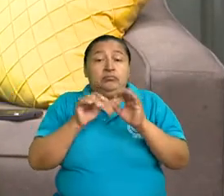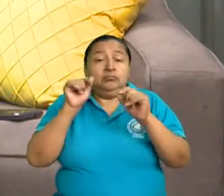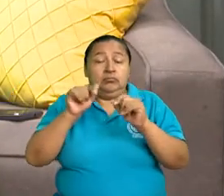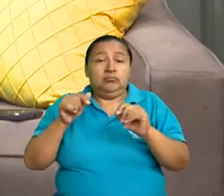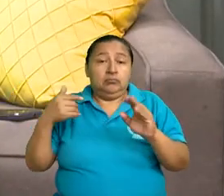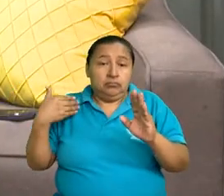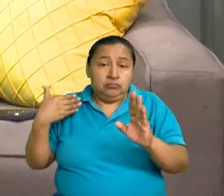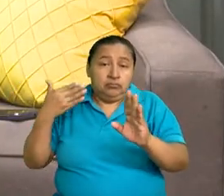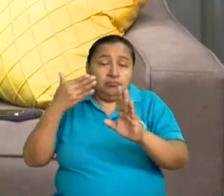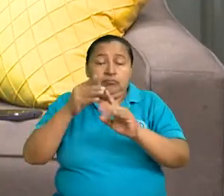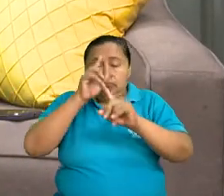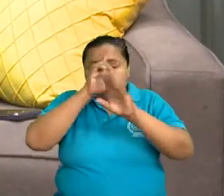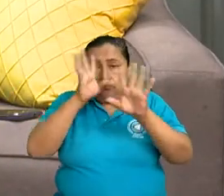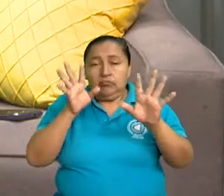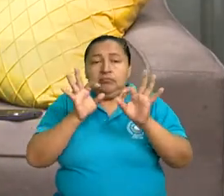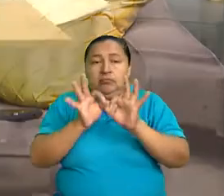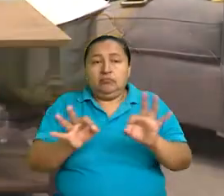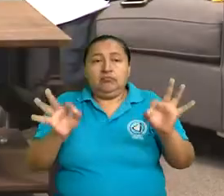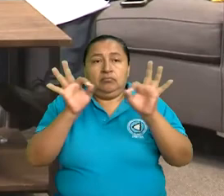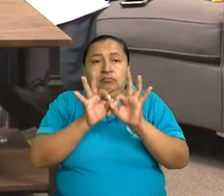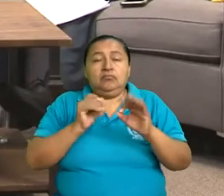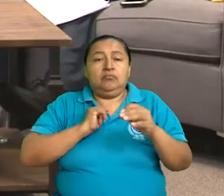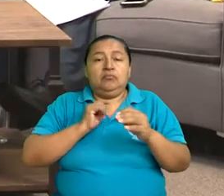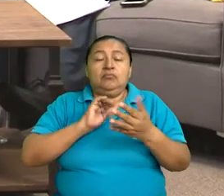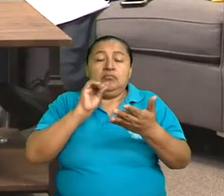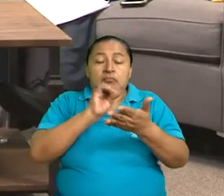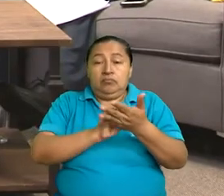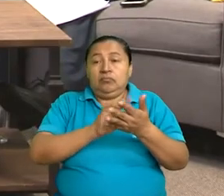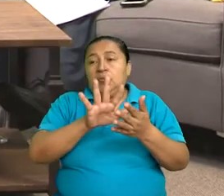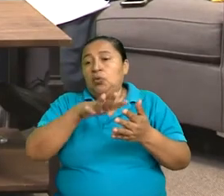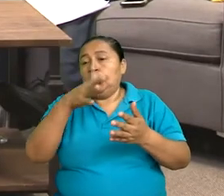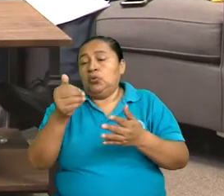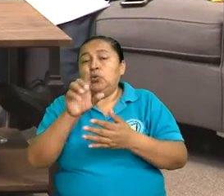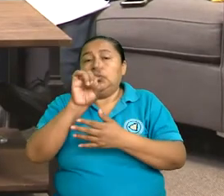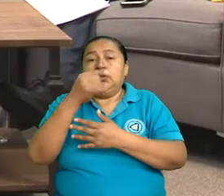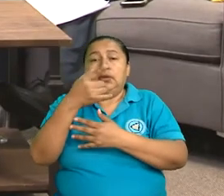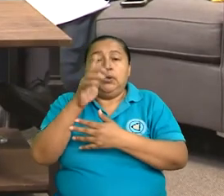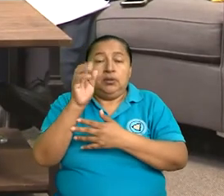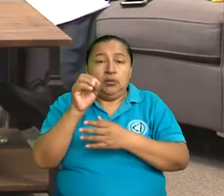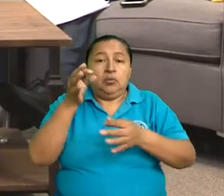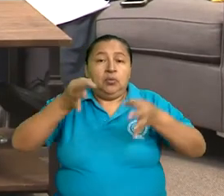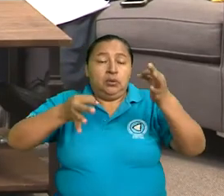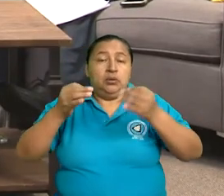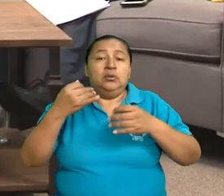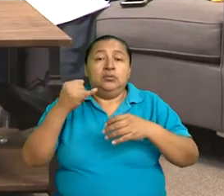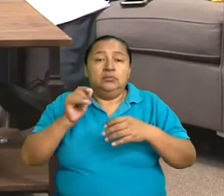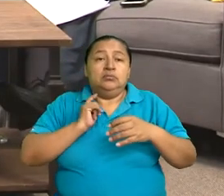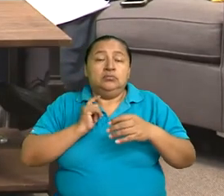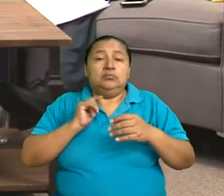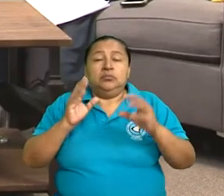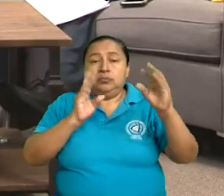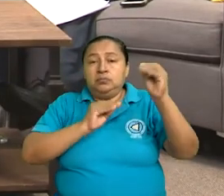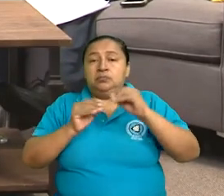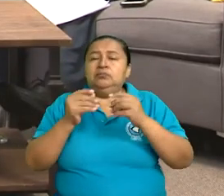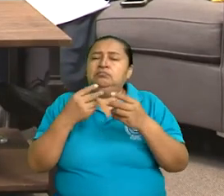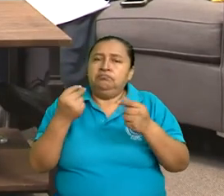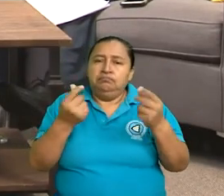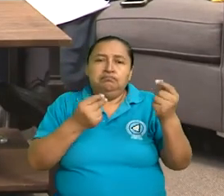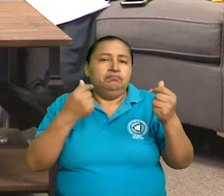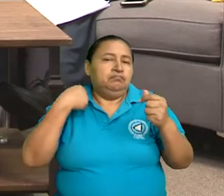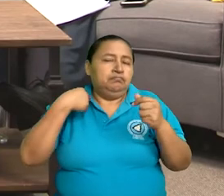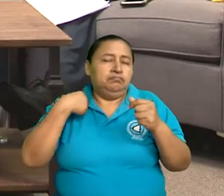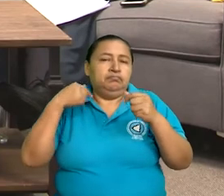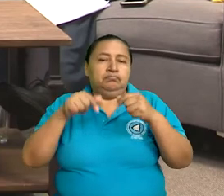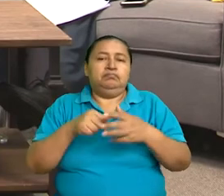aclaración también, estarán contenidos dentro de otro digesto jurídico, sin duda alguna, una conversación siempre